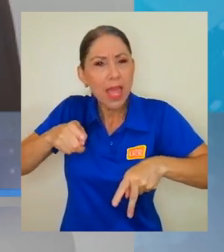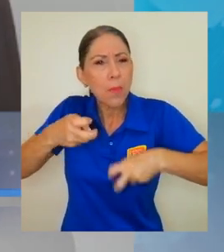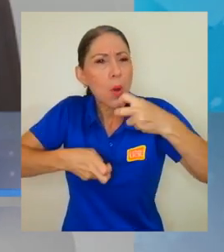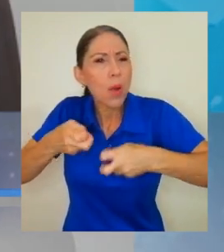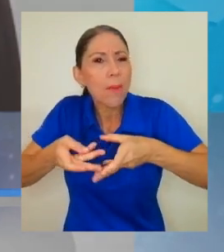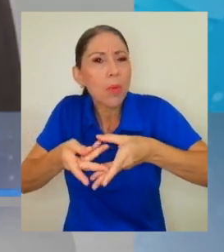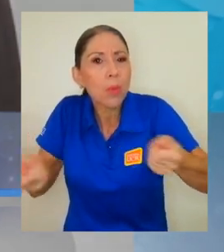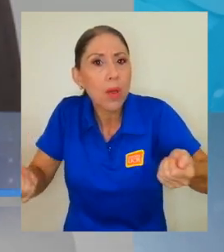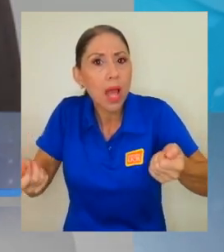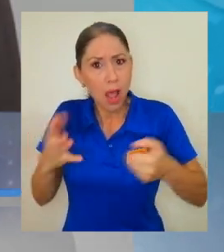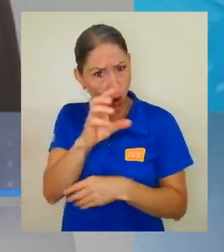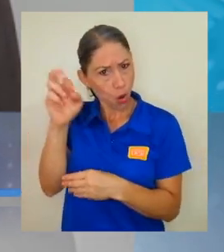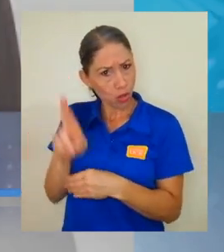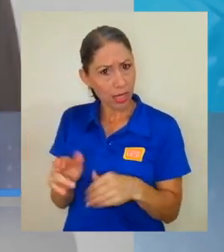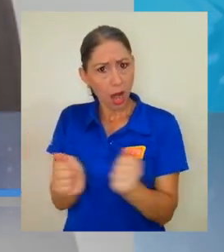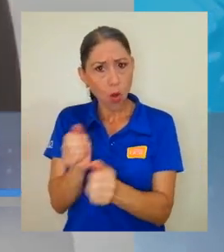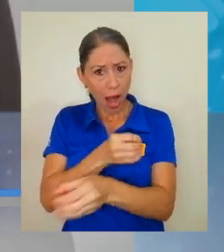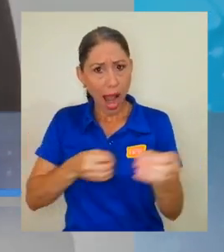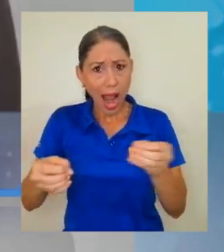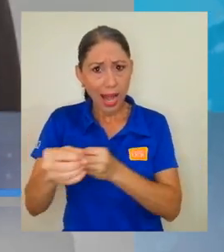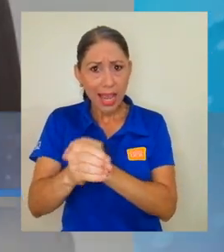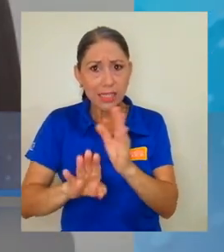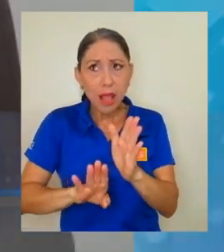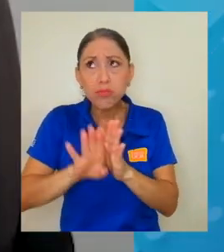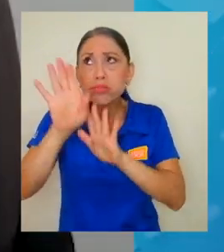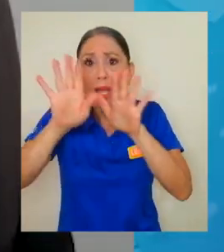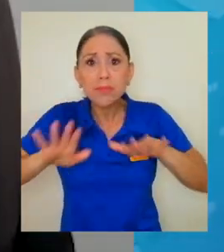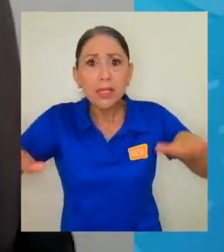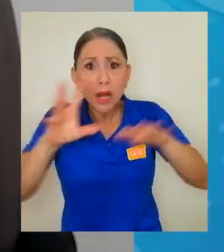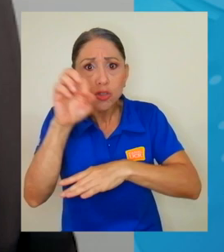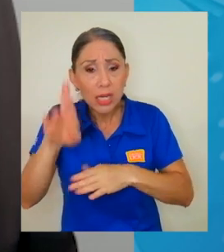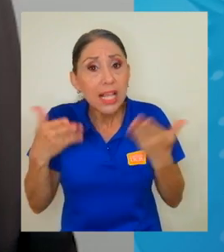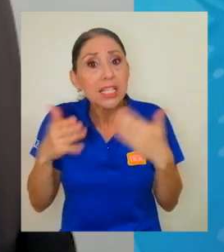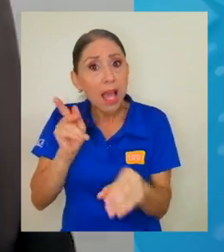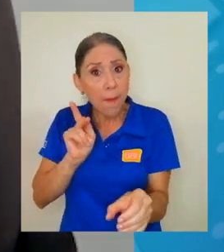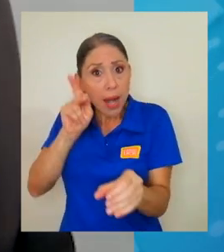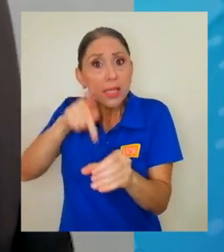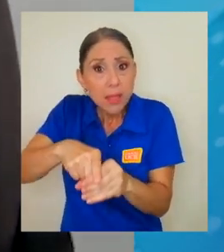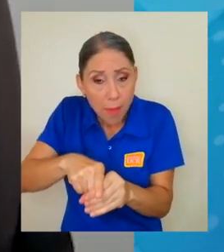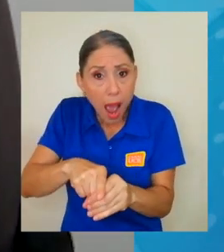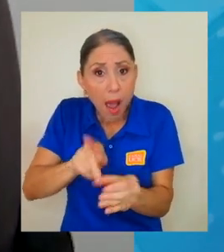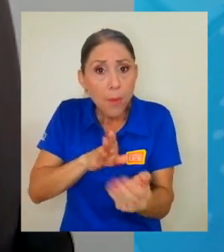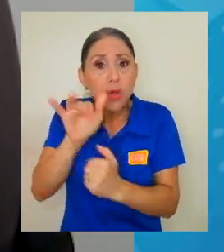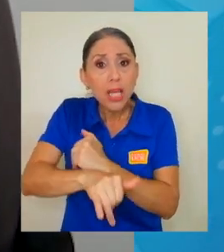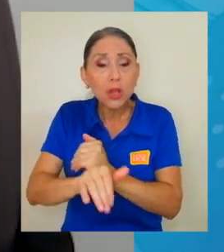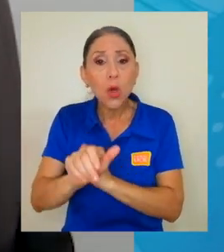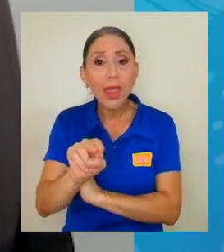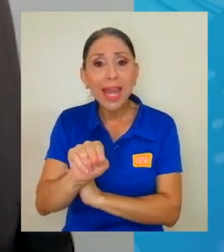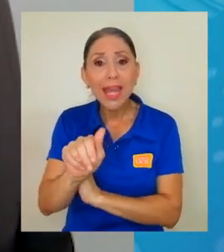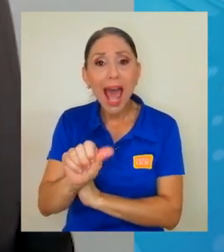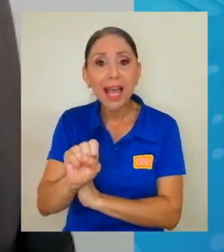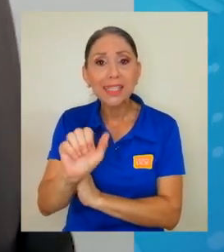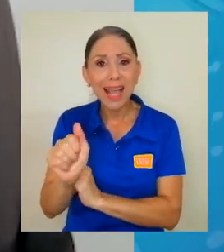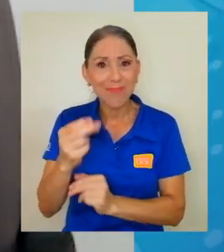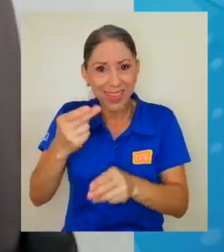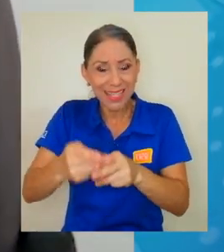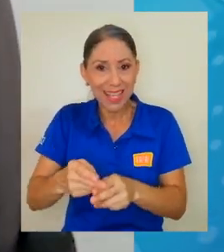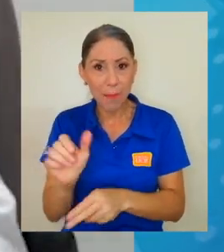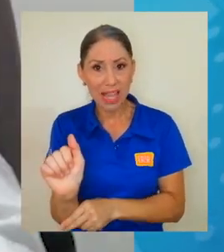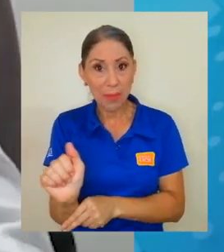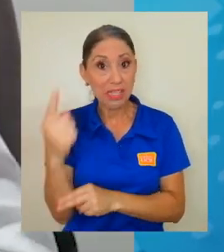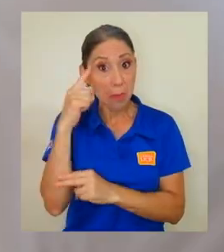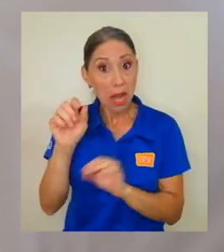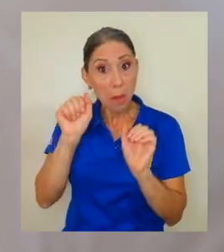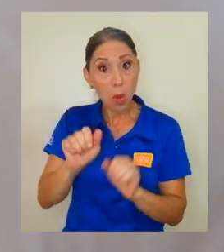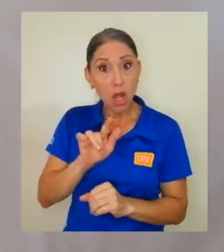si Costa Rica, ya con su agencia espacial costarricense, participa del proyecto Artemis que tiene NASA para habitar la Luna.